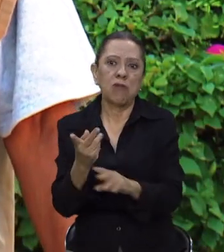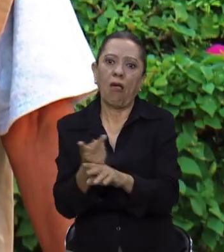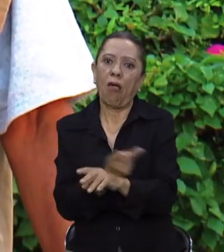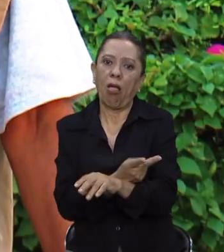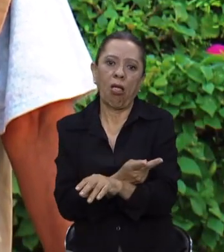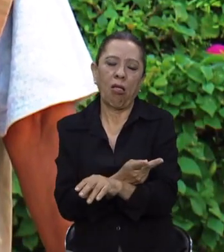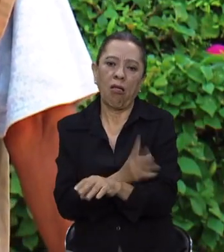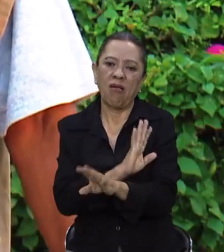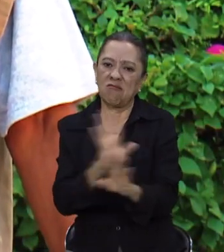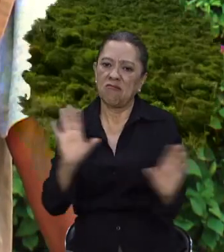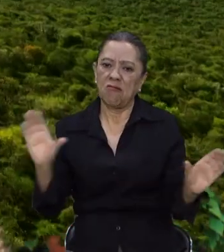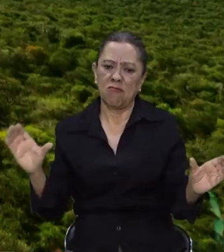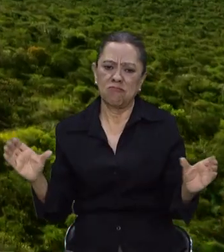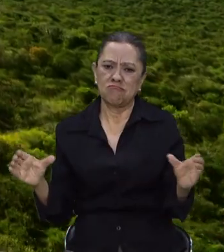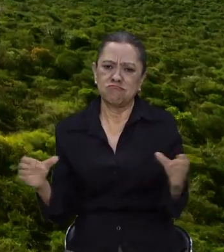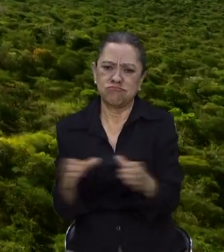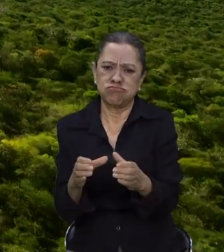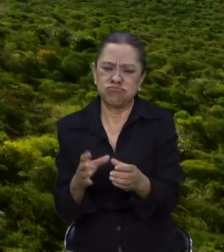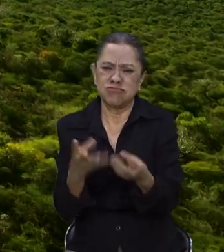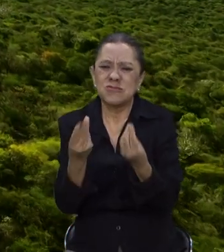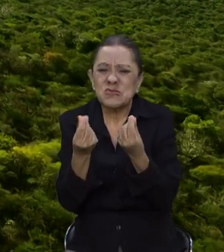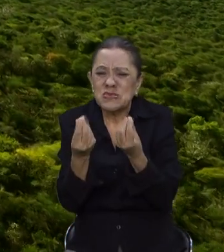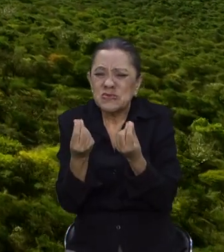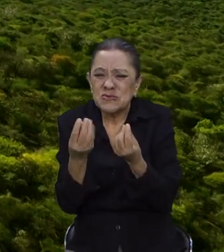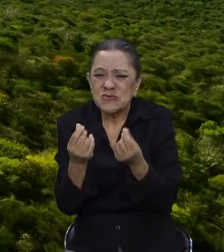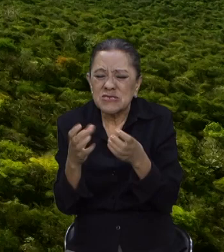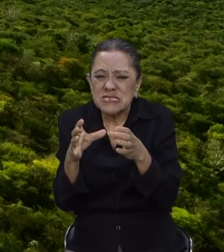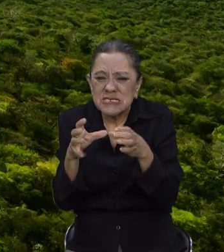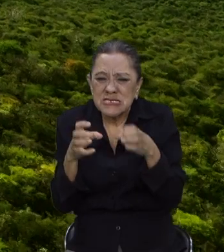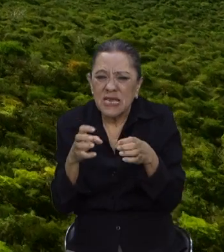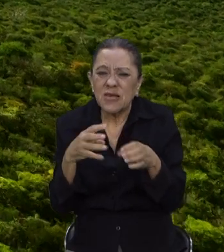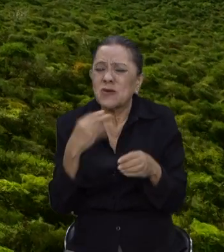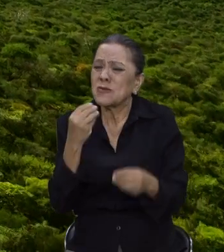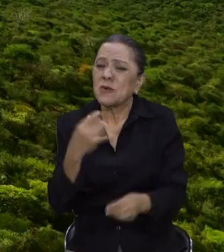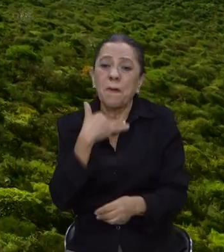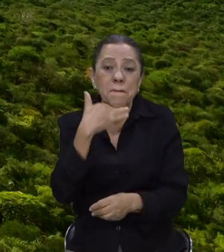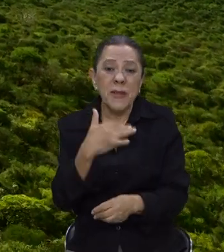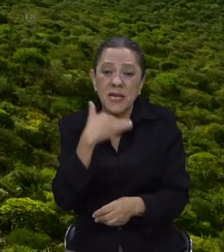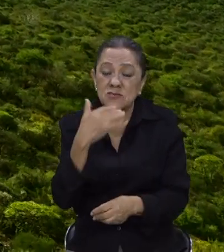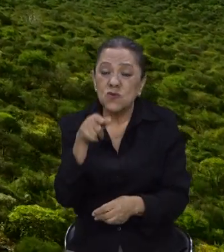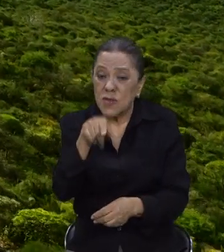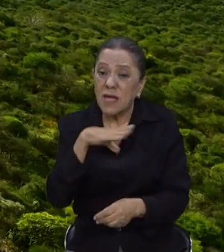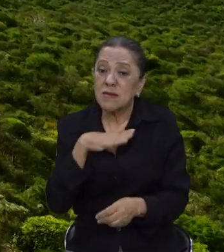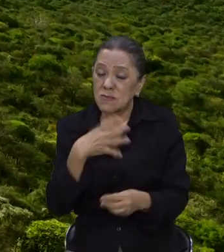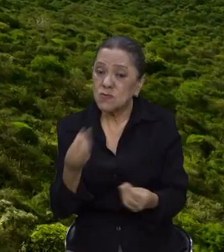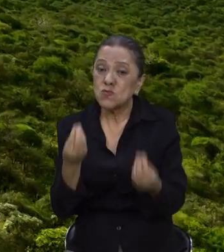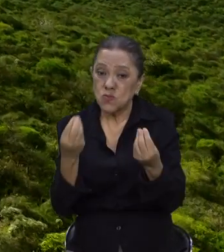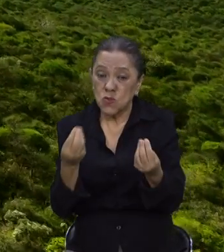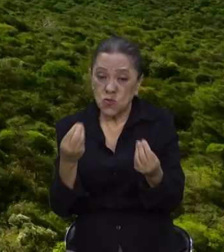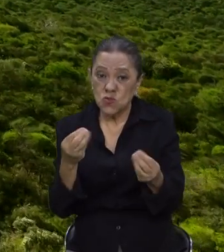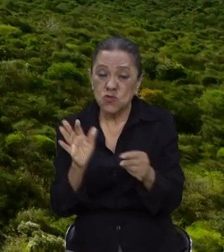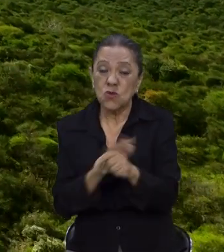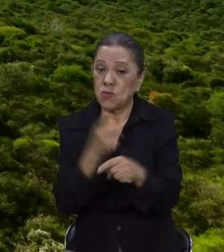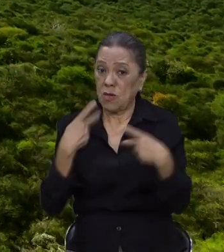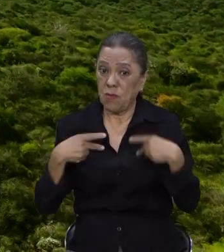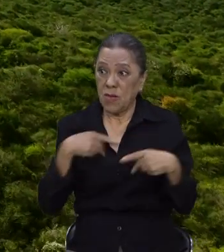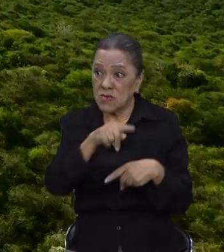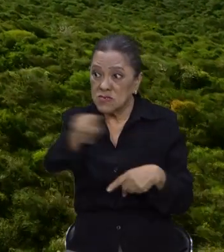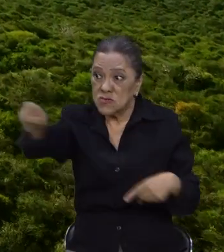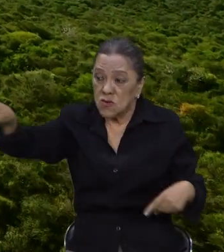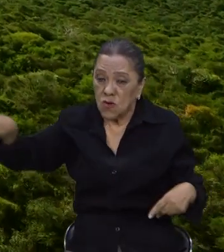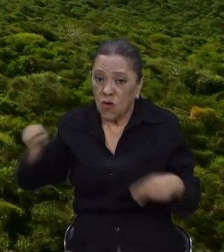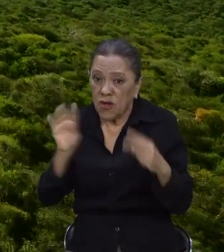poblado. Y hubiera mucha basura, que la hay, hay bastante basura, porque los